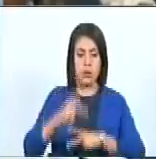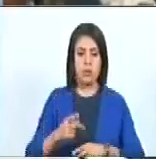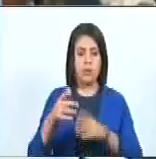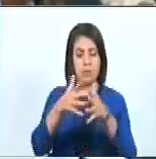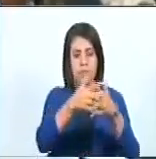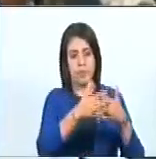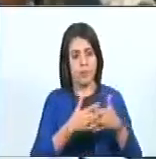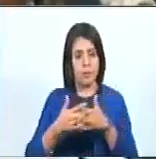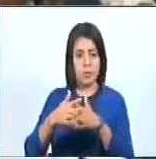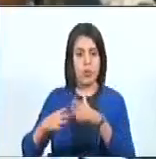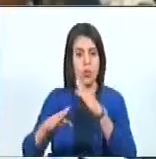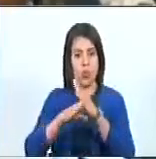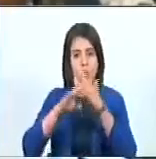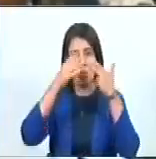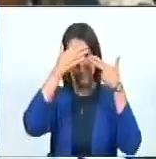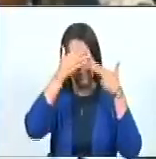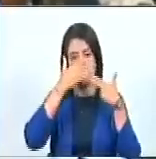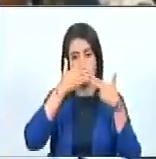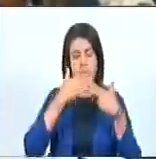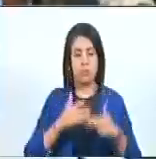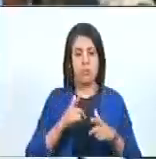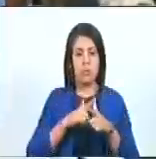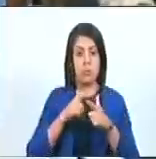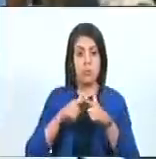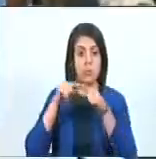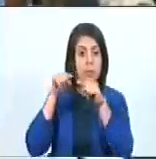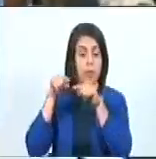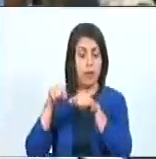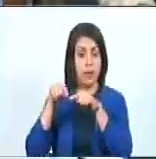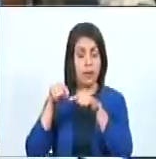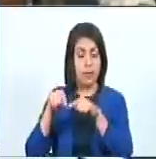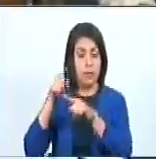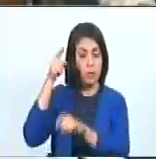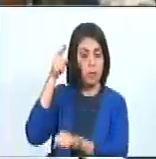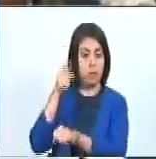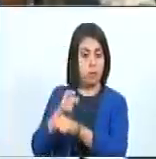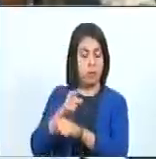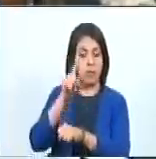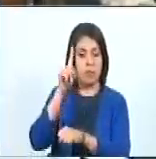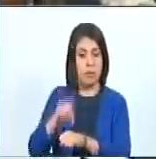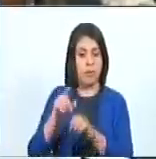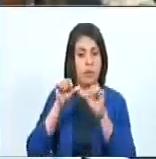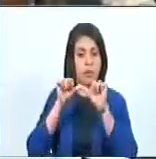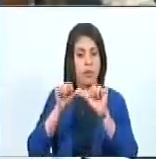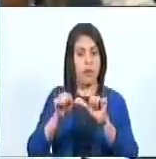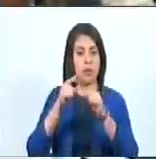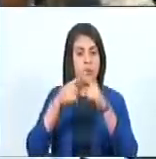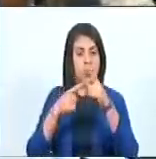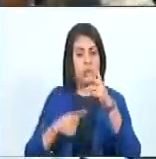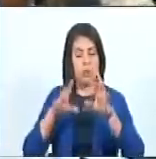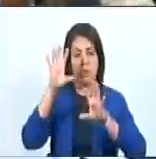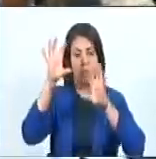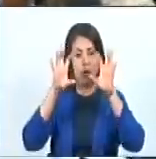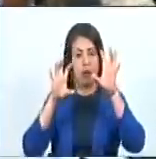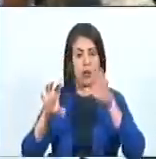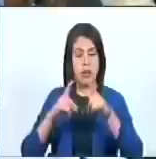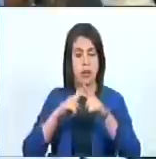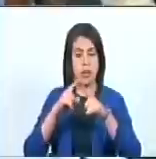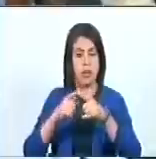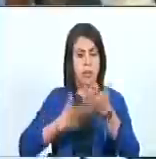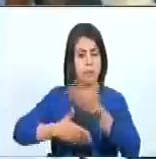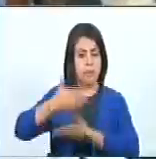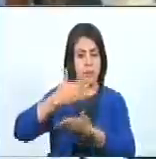Unidos contra el terrorismo. Dentro de esta imposición también mantienen una serie de países que